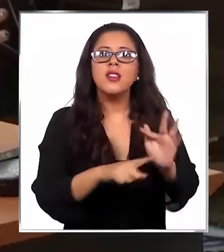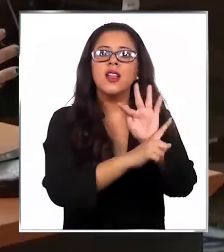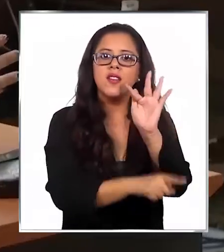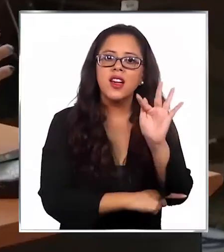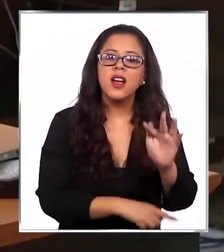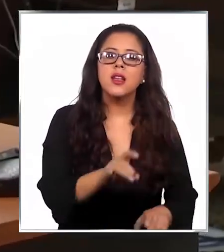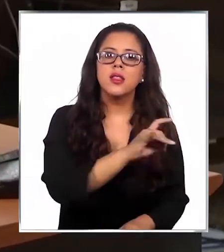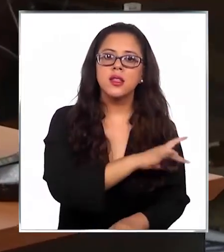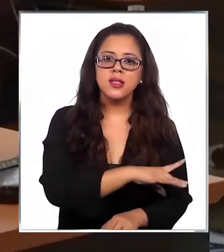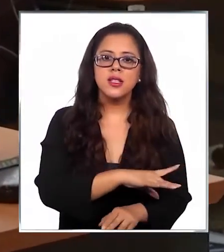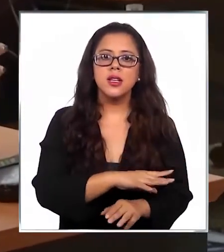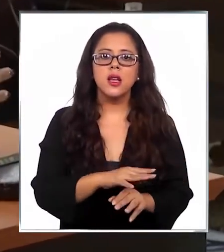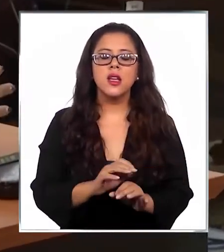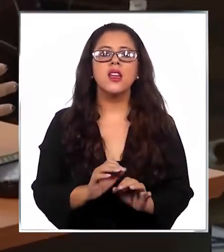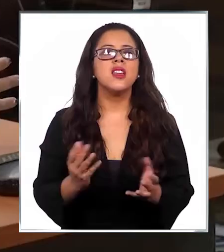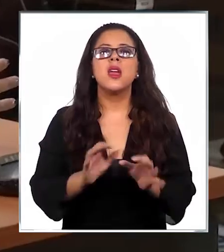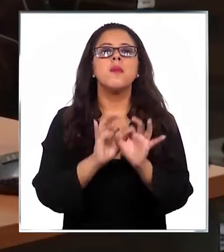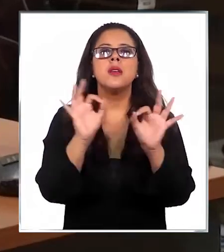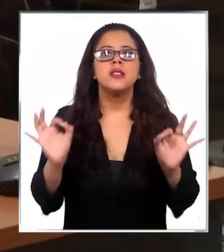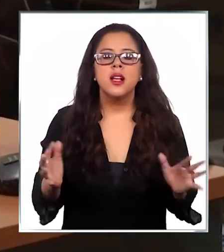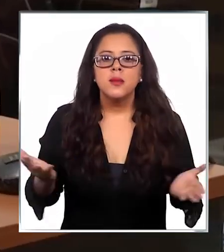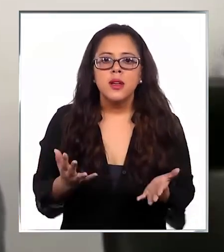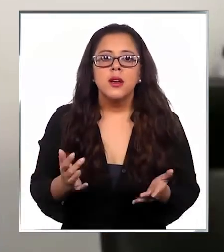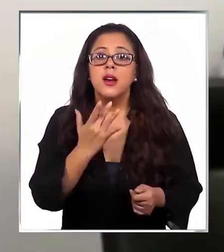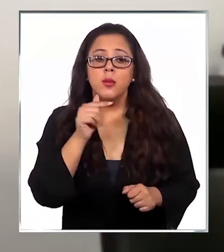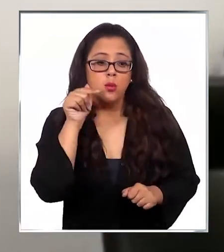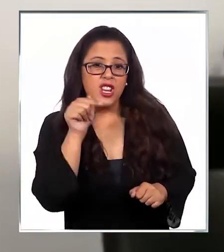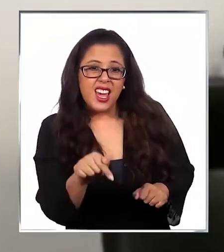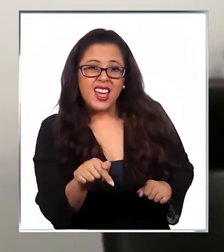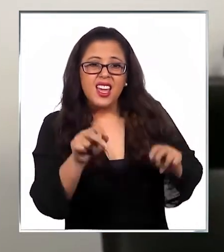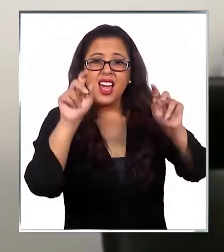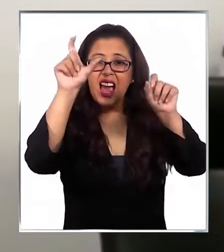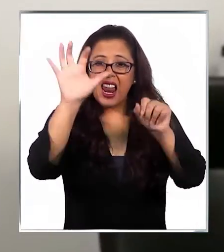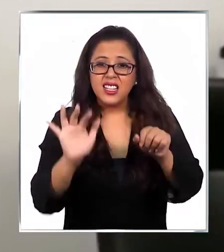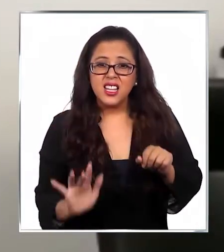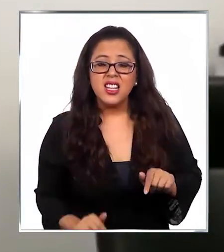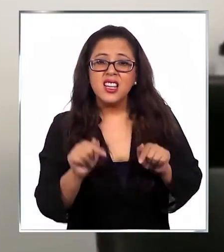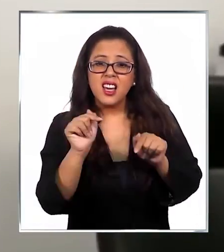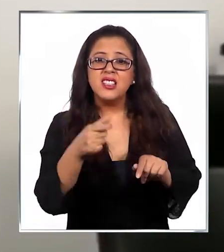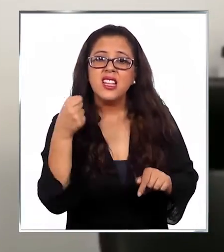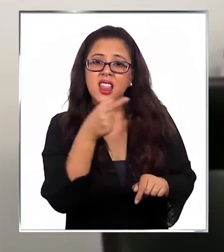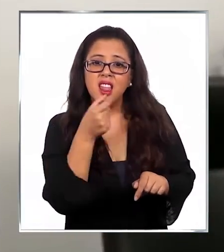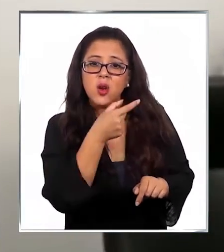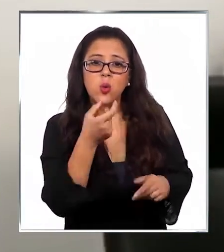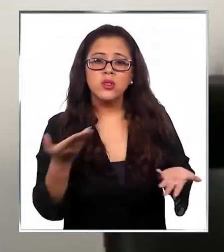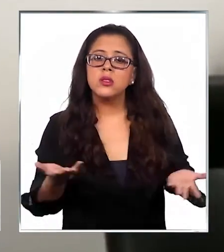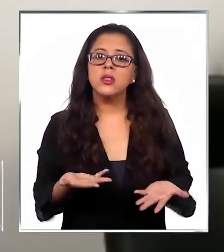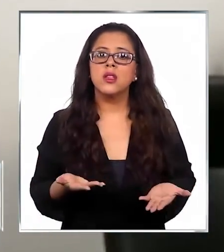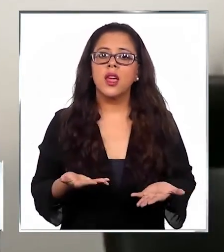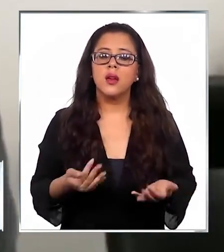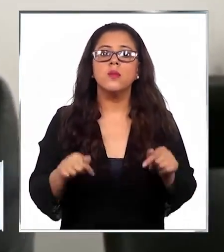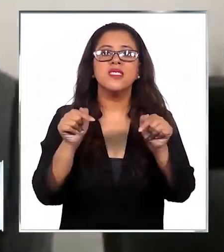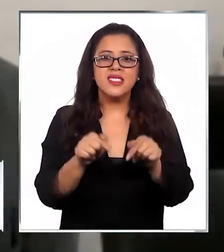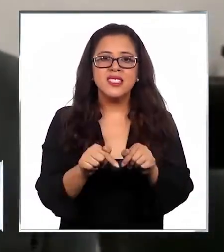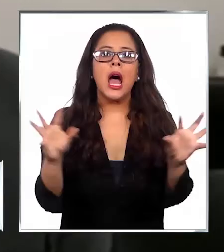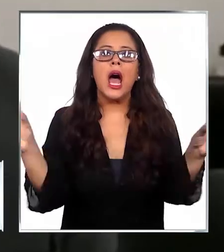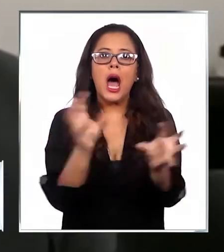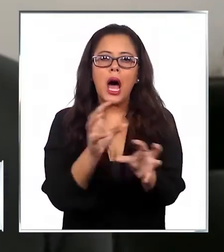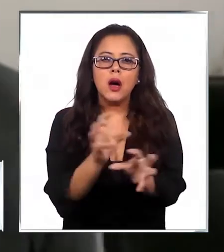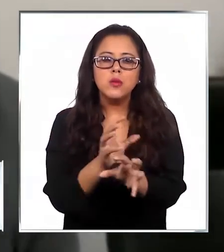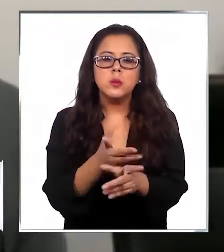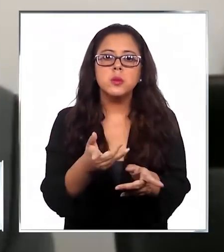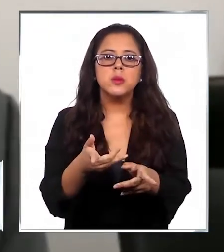a la Fiscalía de Chile, especialmente porque una de las características de estas denuncias es que estas